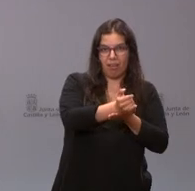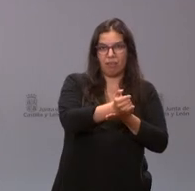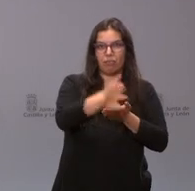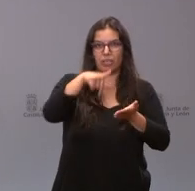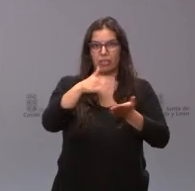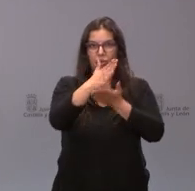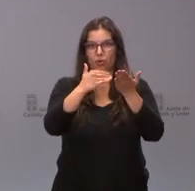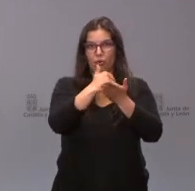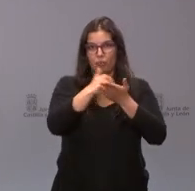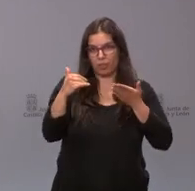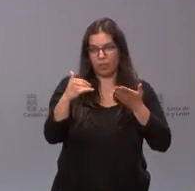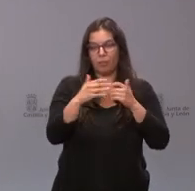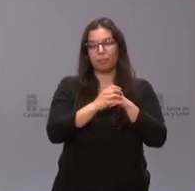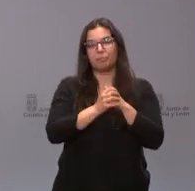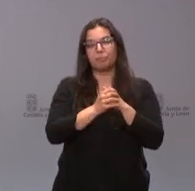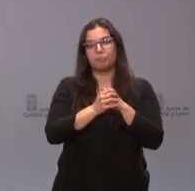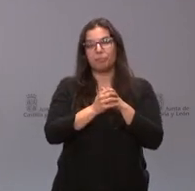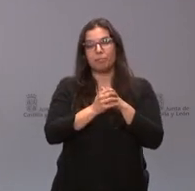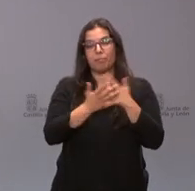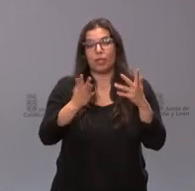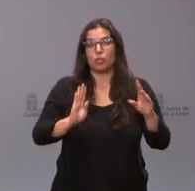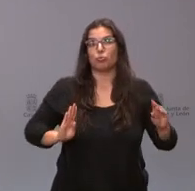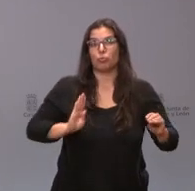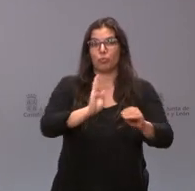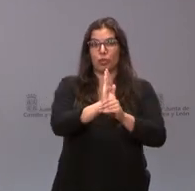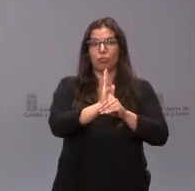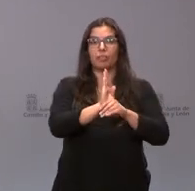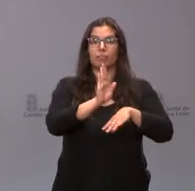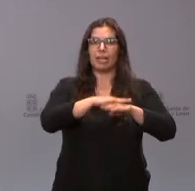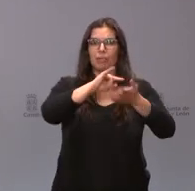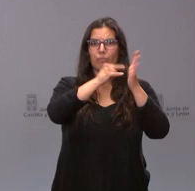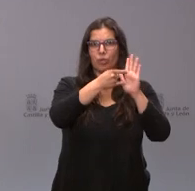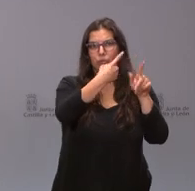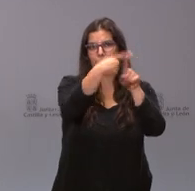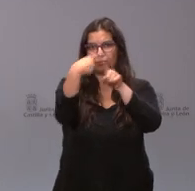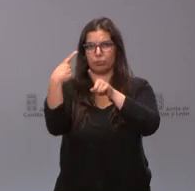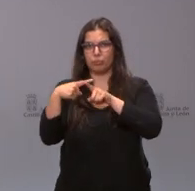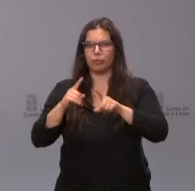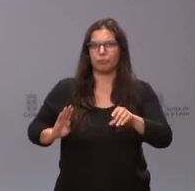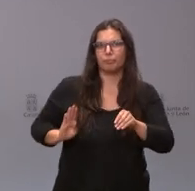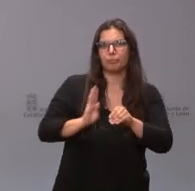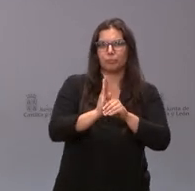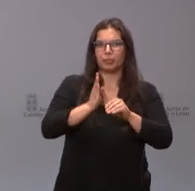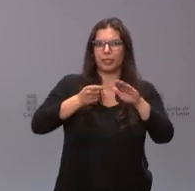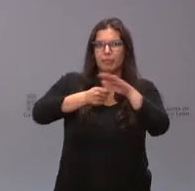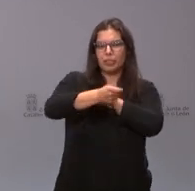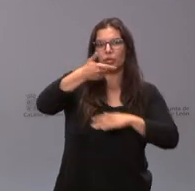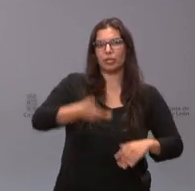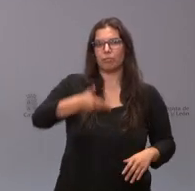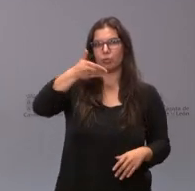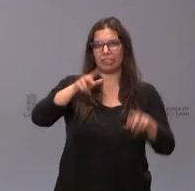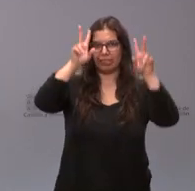y, por tanto, de subvenciones a un conjunto de proyectos de inversión relevantes en esta materia.